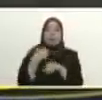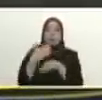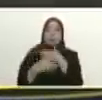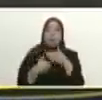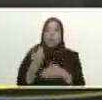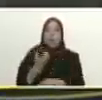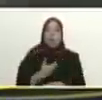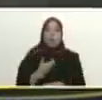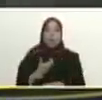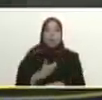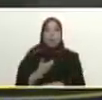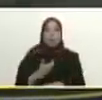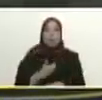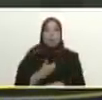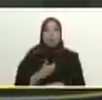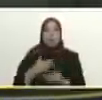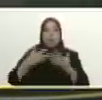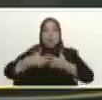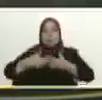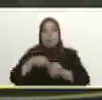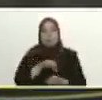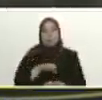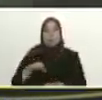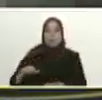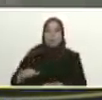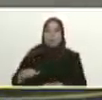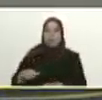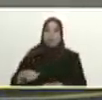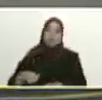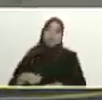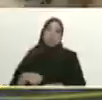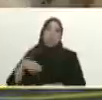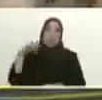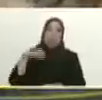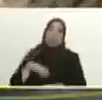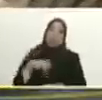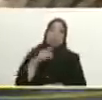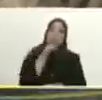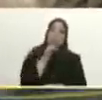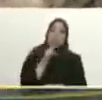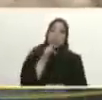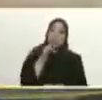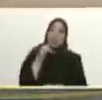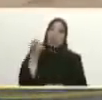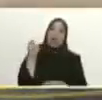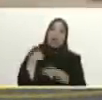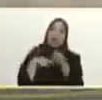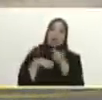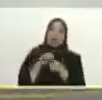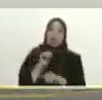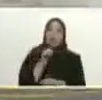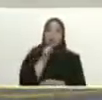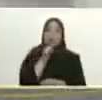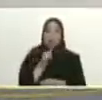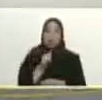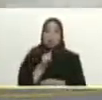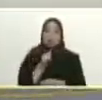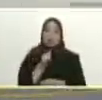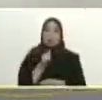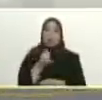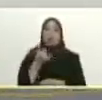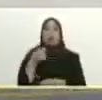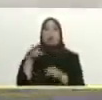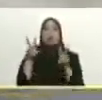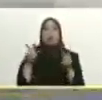alcalde y maquinarias de la empresa privada en la zona norte del estado nos ha apoyado mucho la asociación de ganaderos del norte a soga